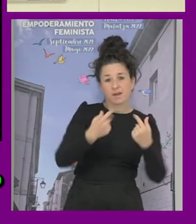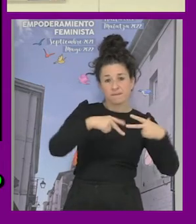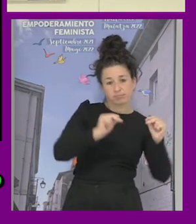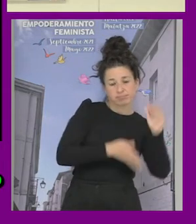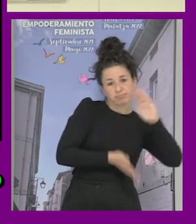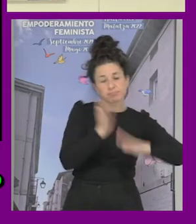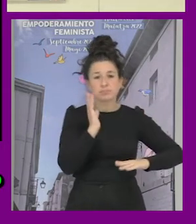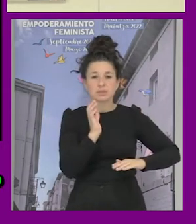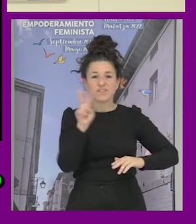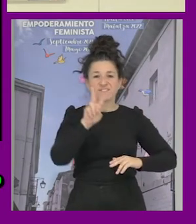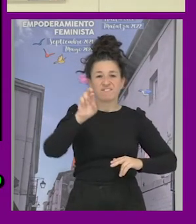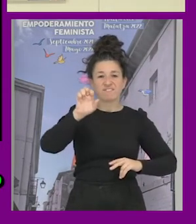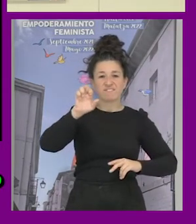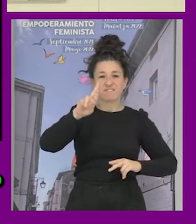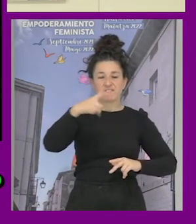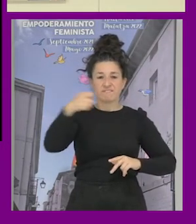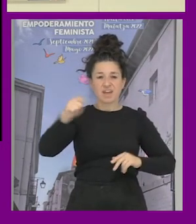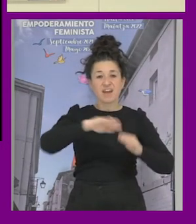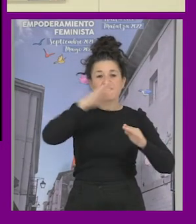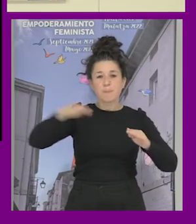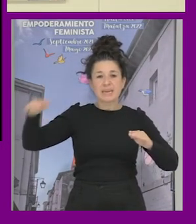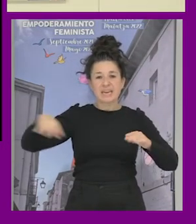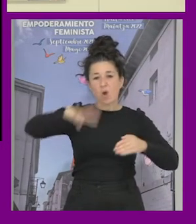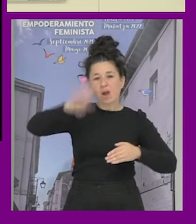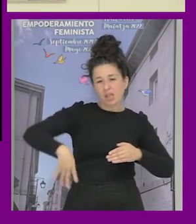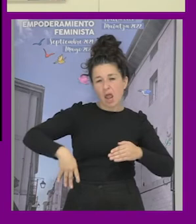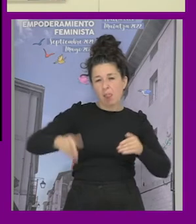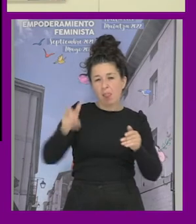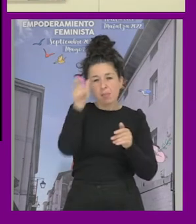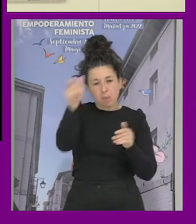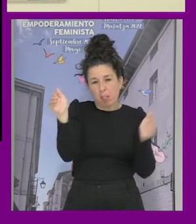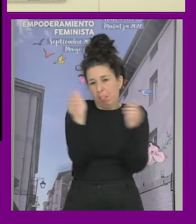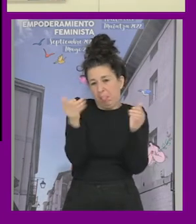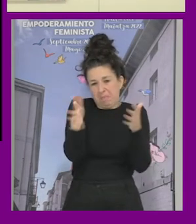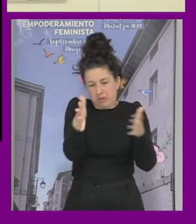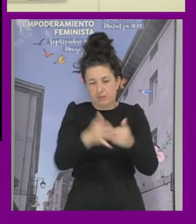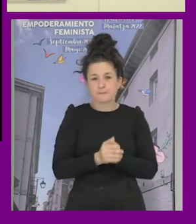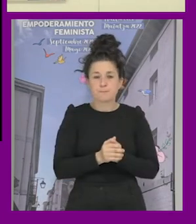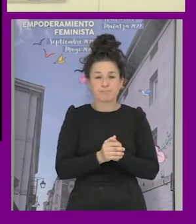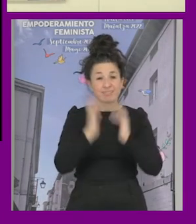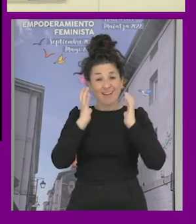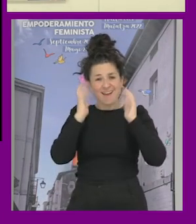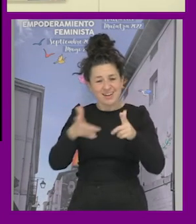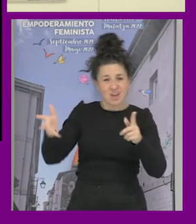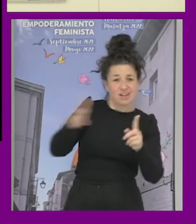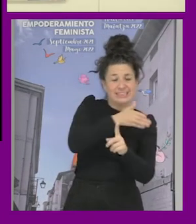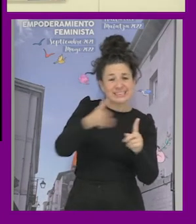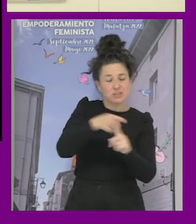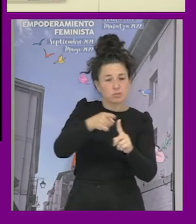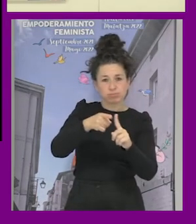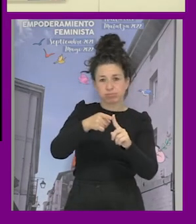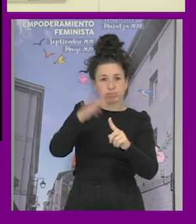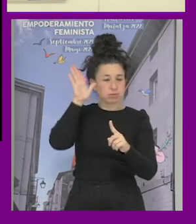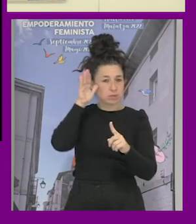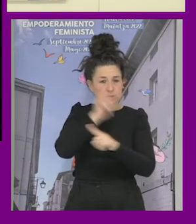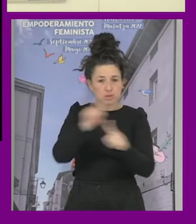relativamente pequeño del prepilineo catalán vale esta agresión fue brutal y además estuvo